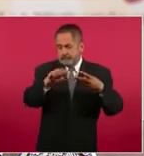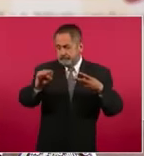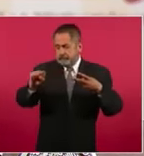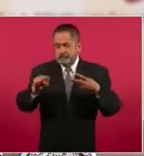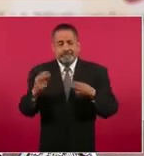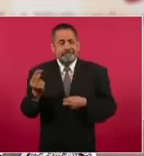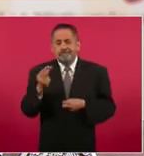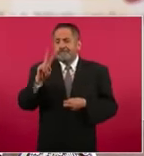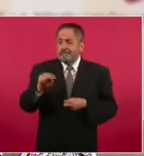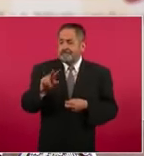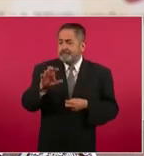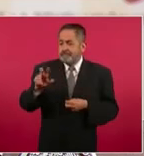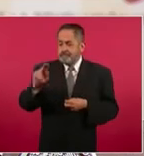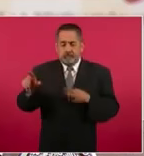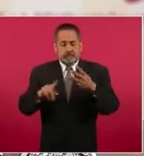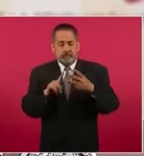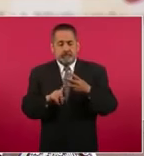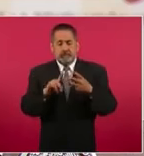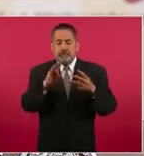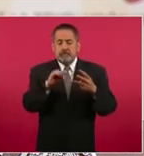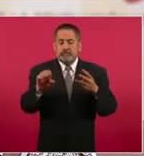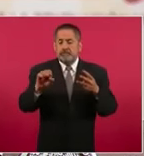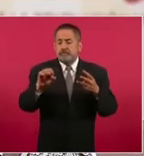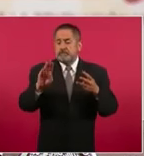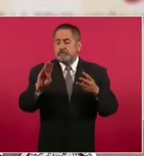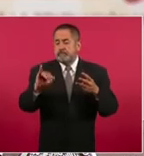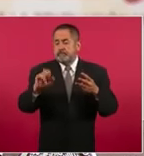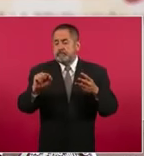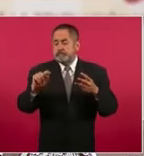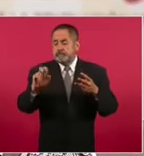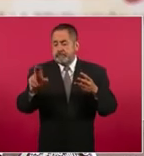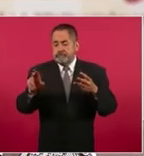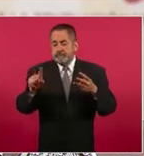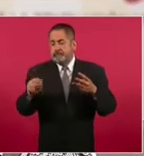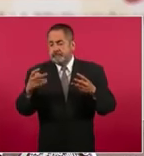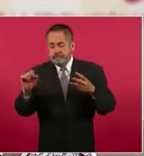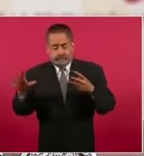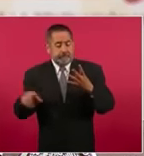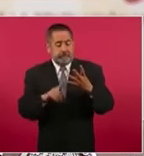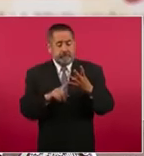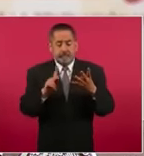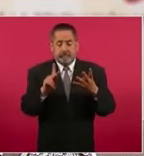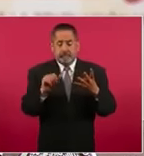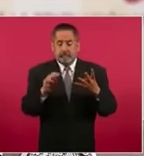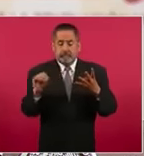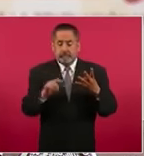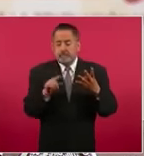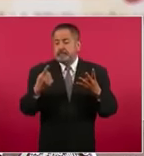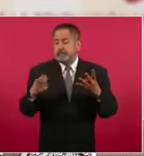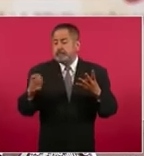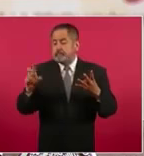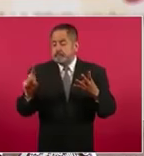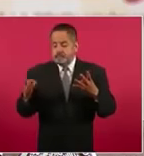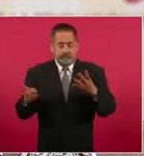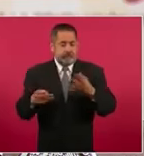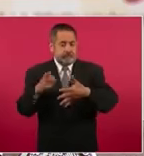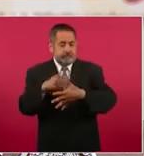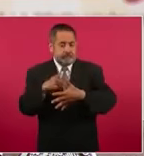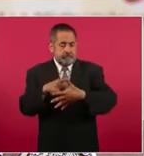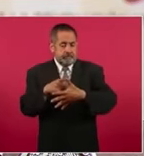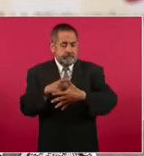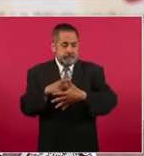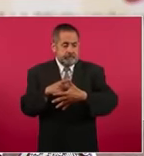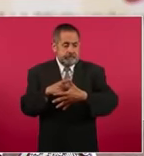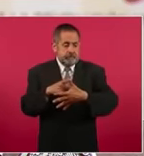588, el IMSS-Bienestar con mil 765, Pemex con 133 y la